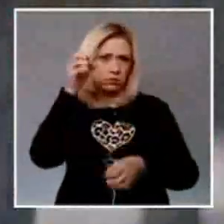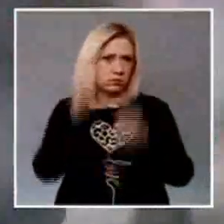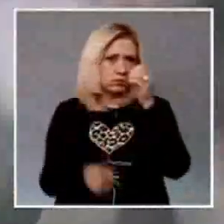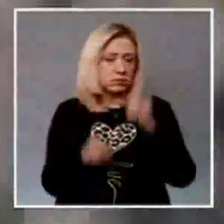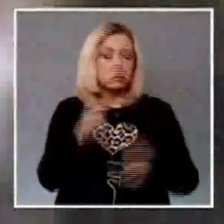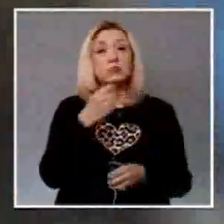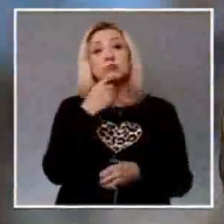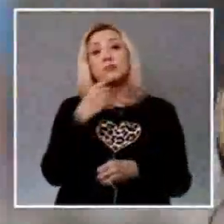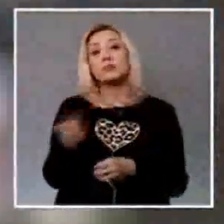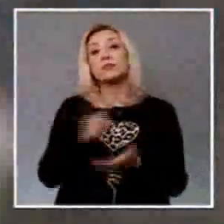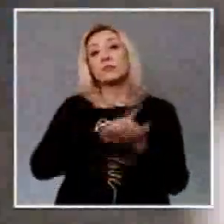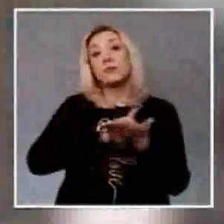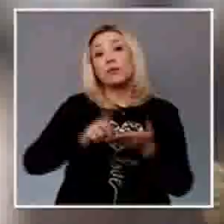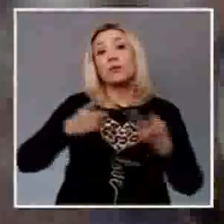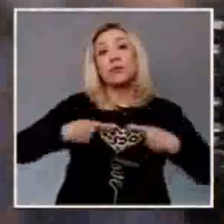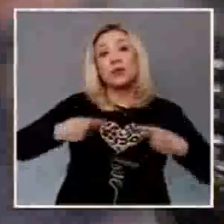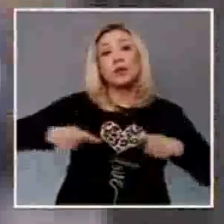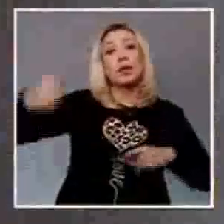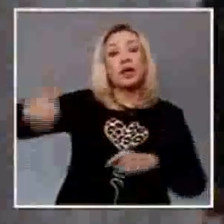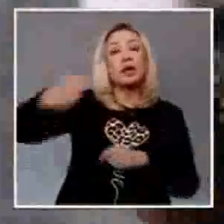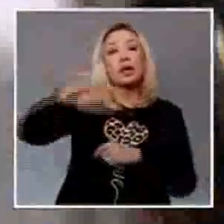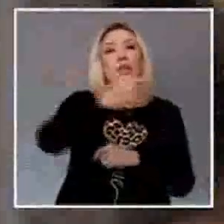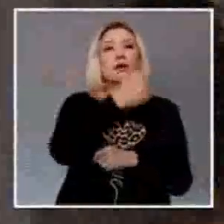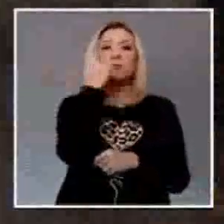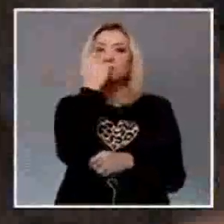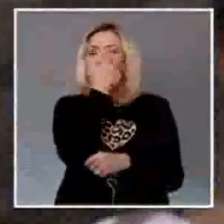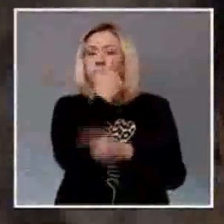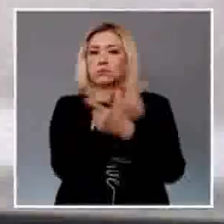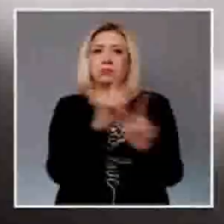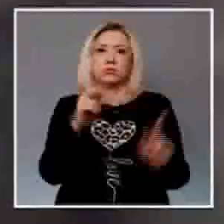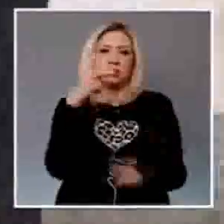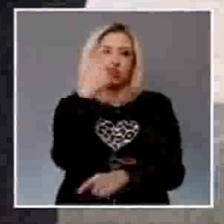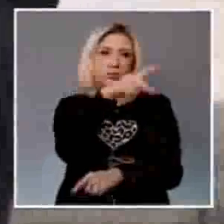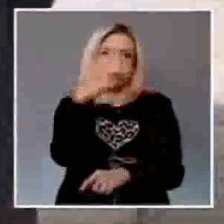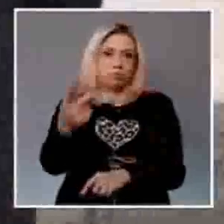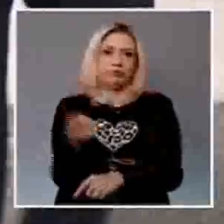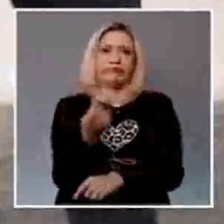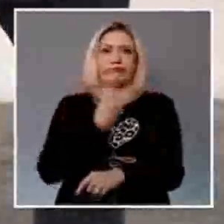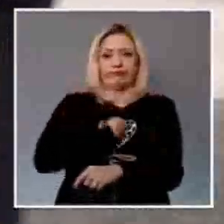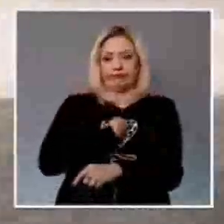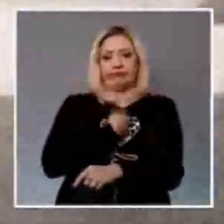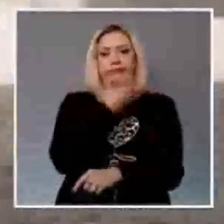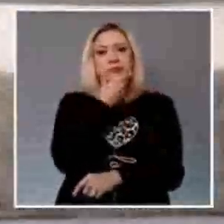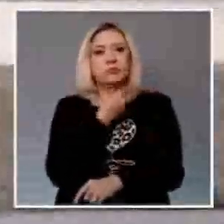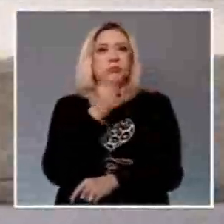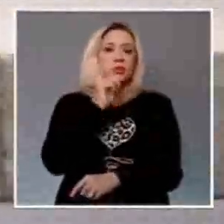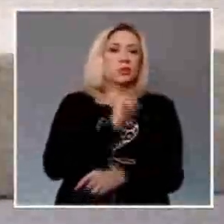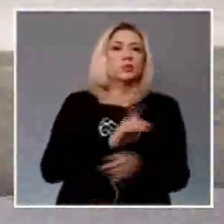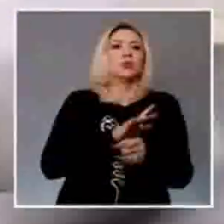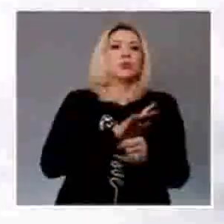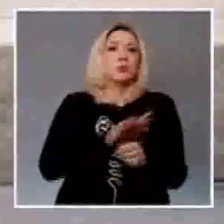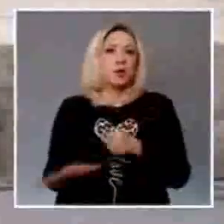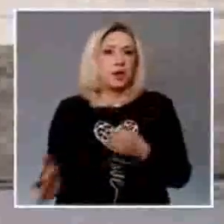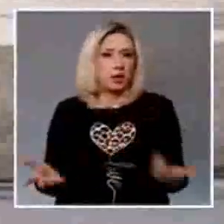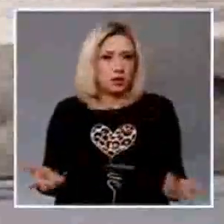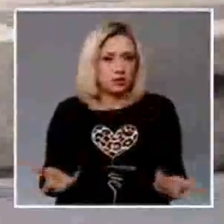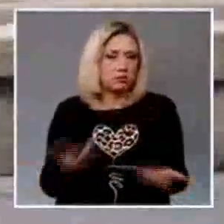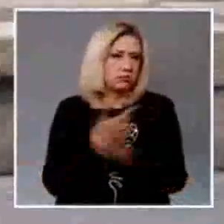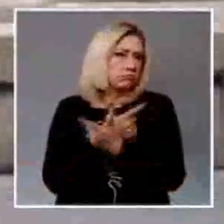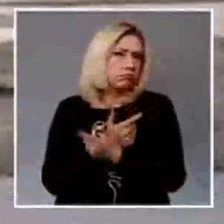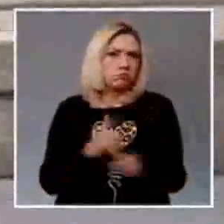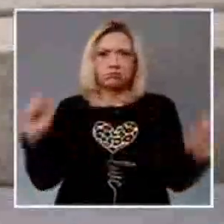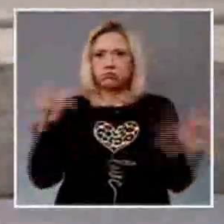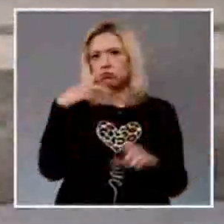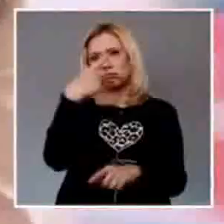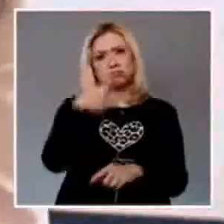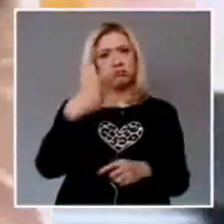persona a definir de manera autónoma su identidad sexual y de género está relacionada con los derechos al libre desarrollo de la personalidad, a la vida